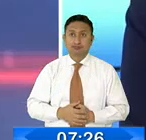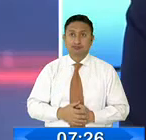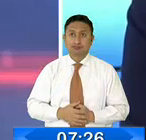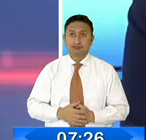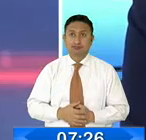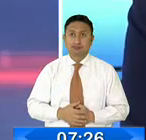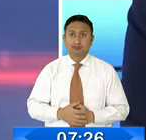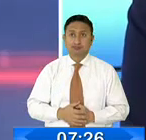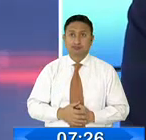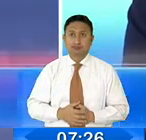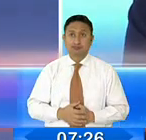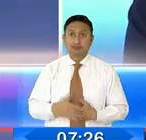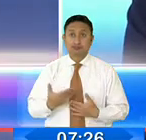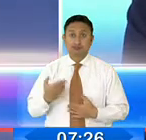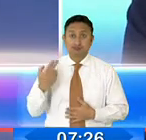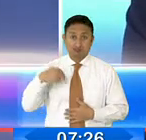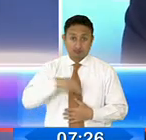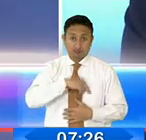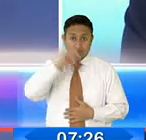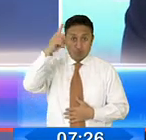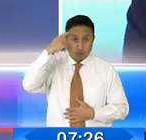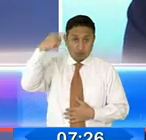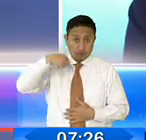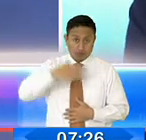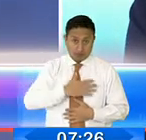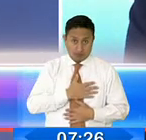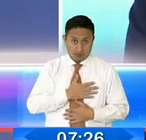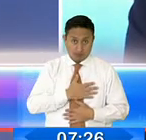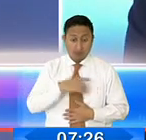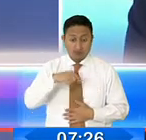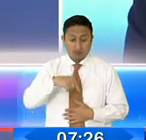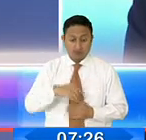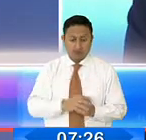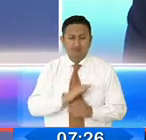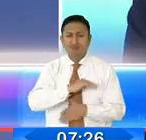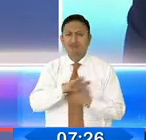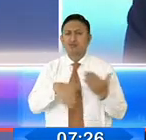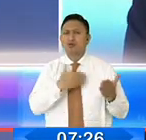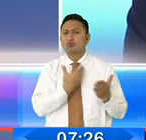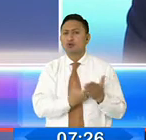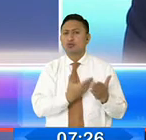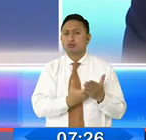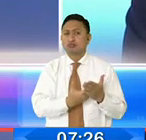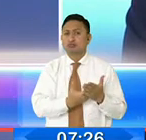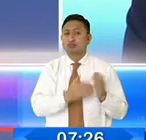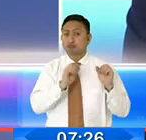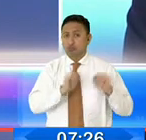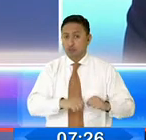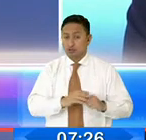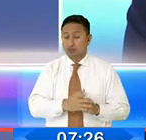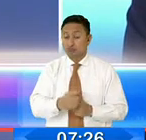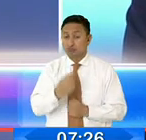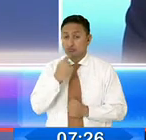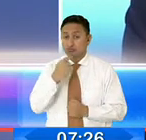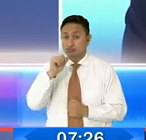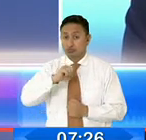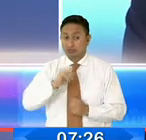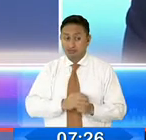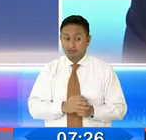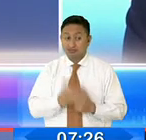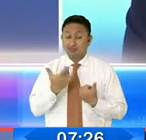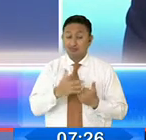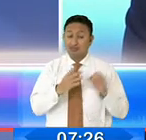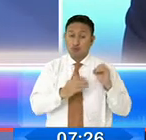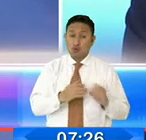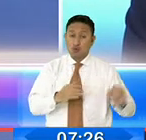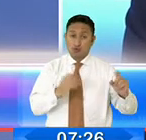Para nosotros, para el gobierno, para mí, existen todos los elementos para poder decir que detrás de la violencia de